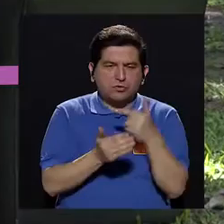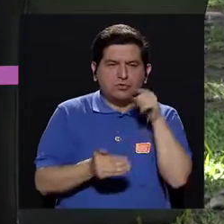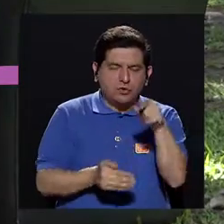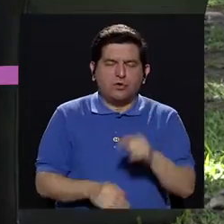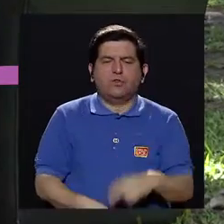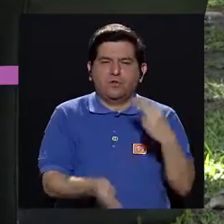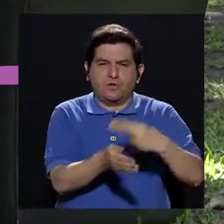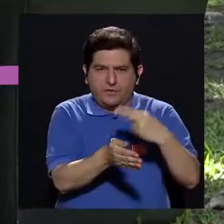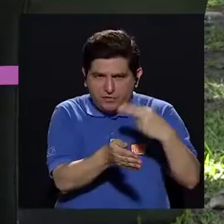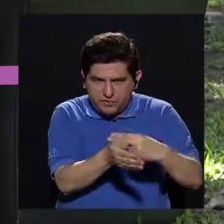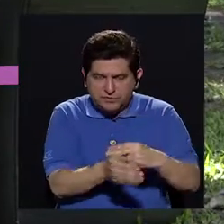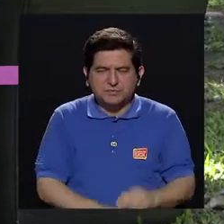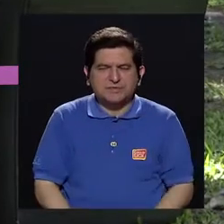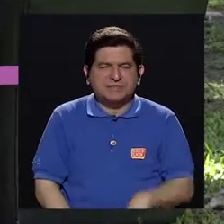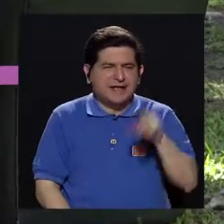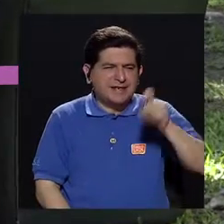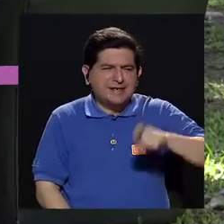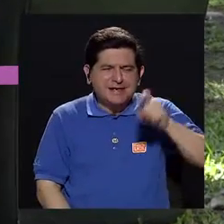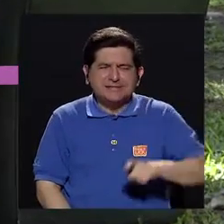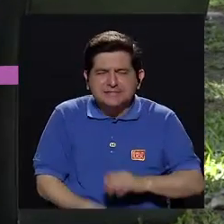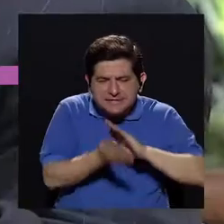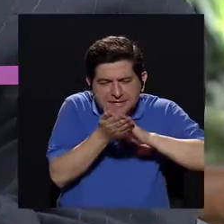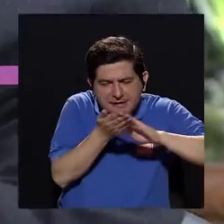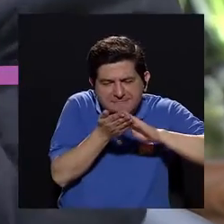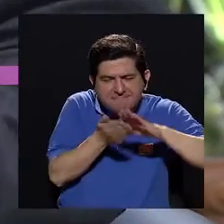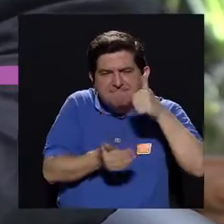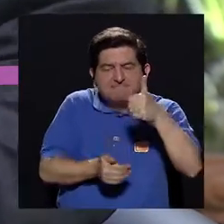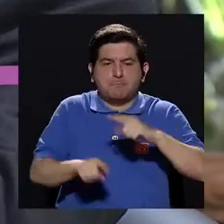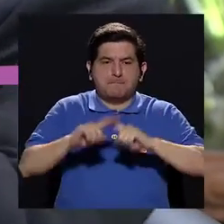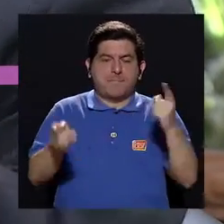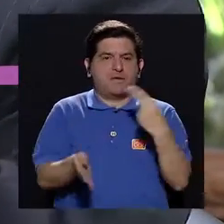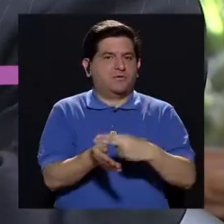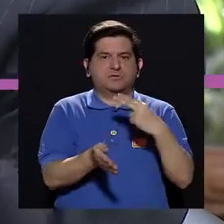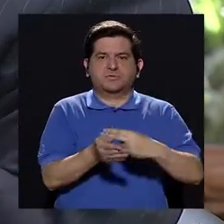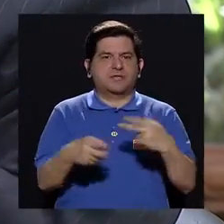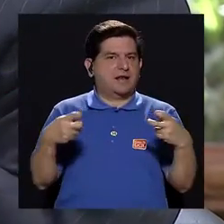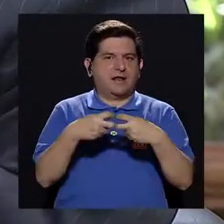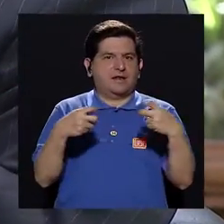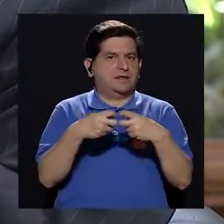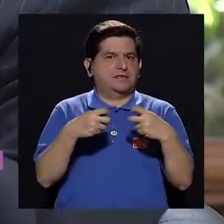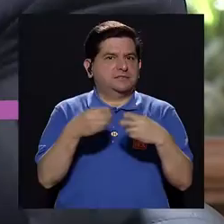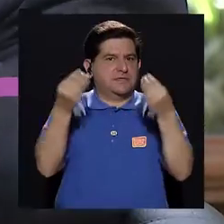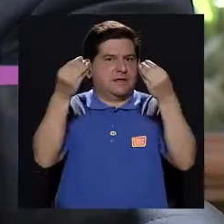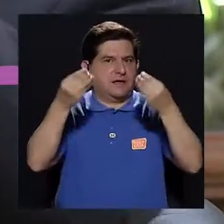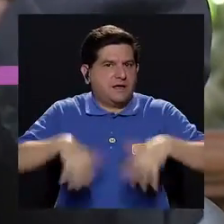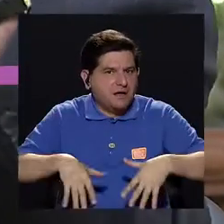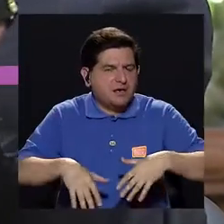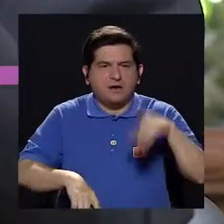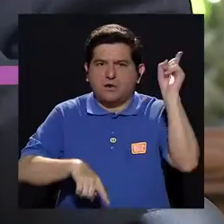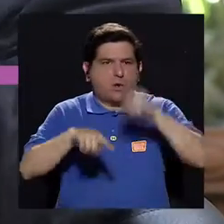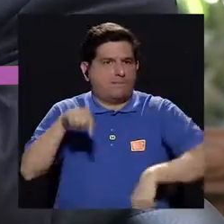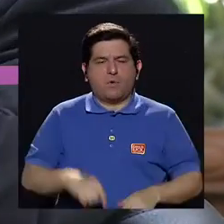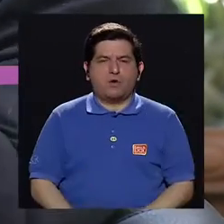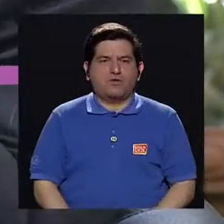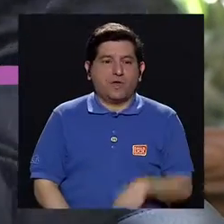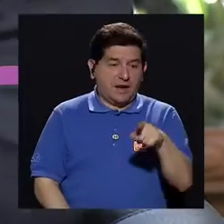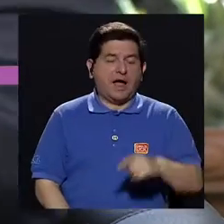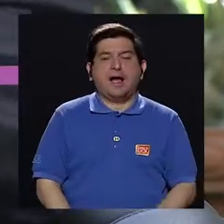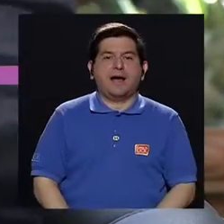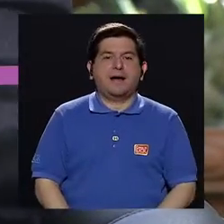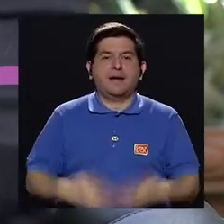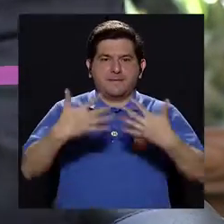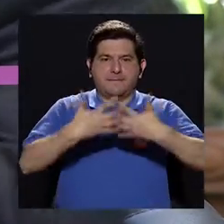un hospital tiene que estar finamente, pero vamos más allá. En un hospital no se puede ir a luz. Entonces, las plantas